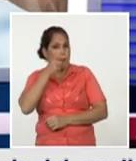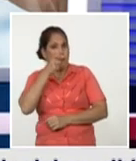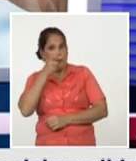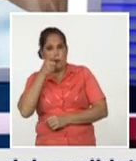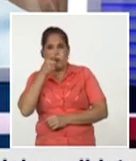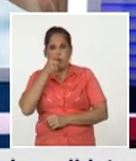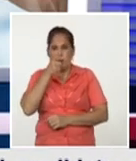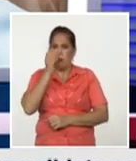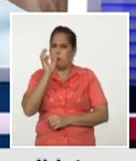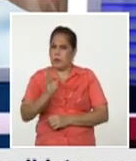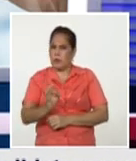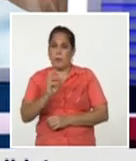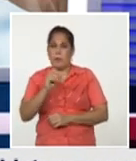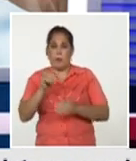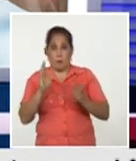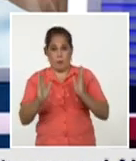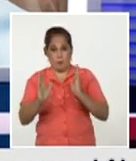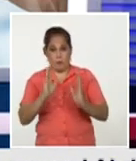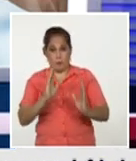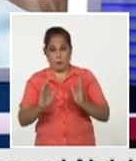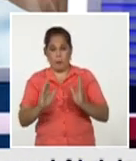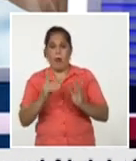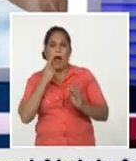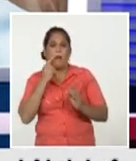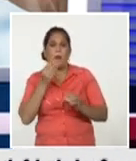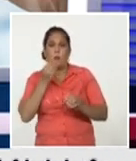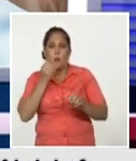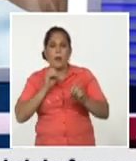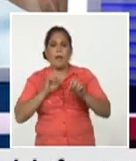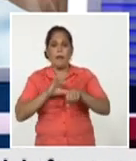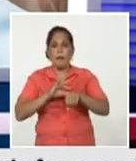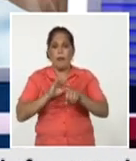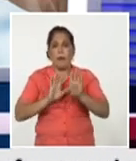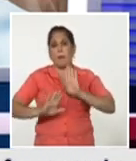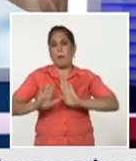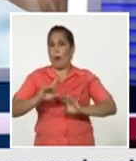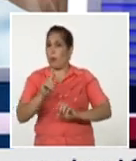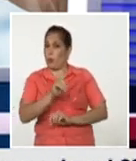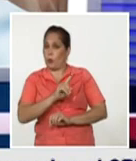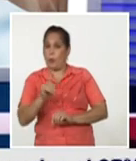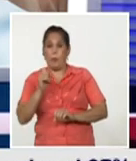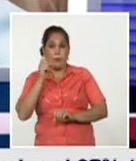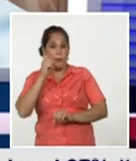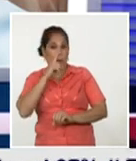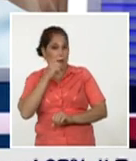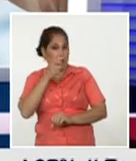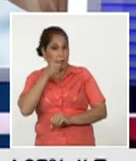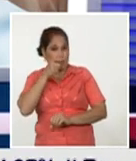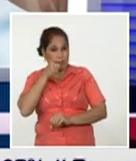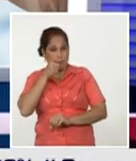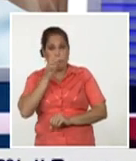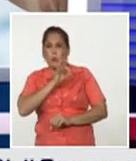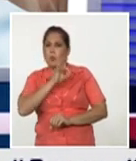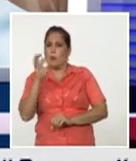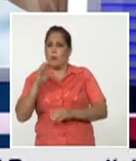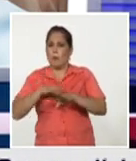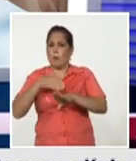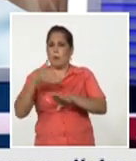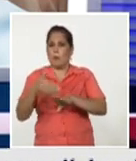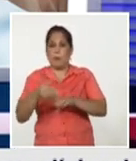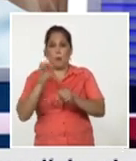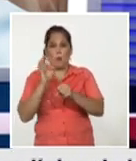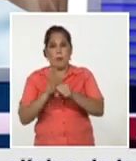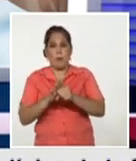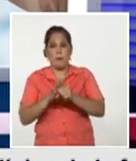observados durante este periodo a ver si desarrollan la enfermedad y una vez que se completa la observación que nunca va a ser después que comience la